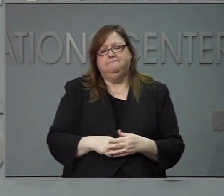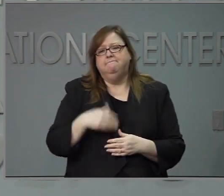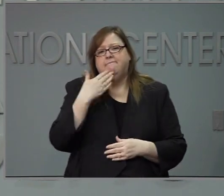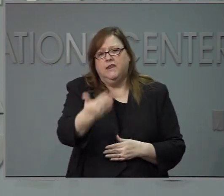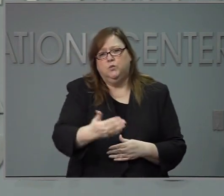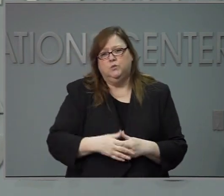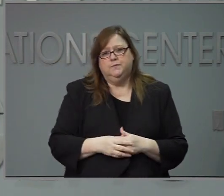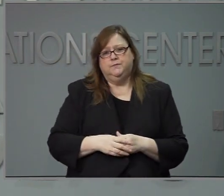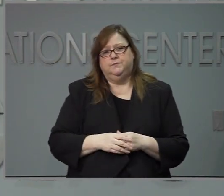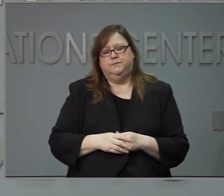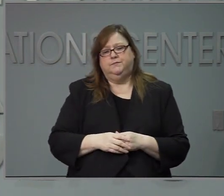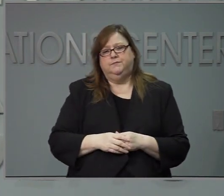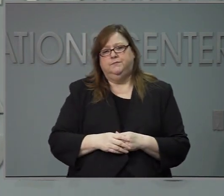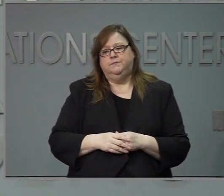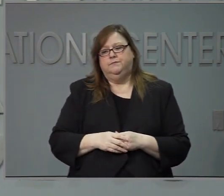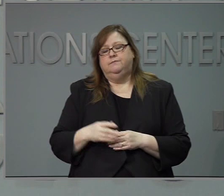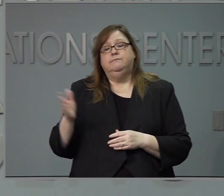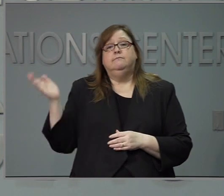La siguiente pregunta.